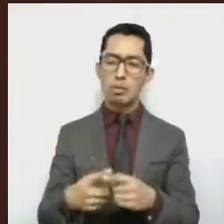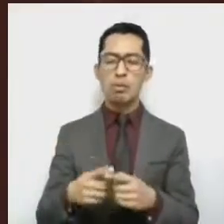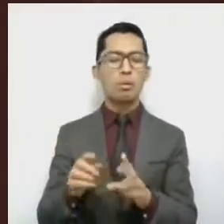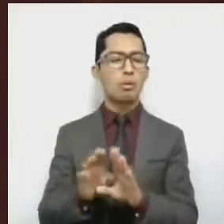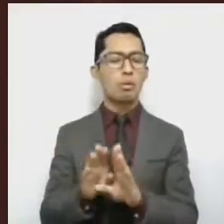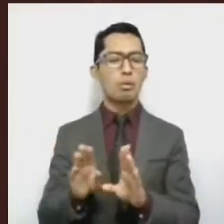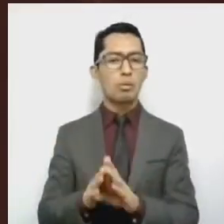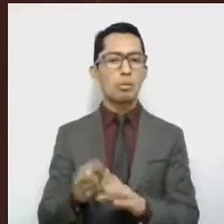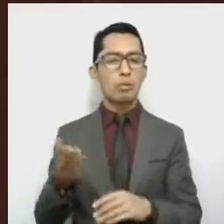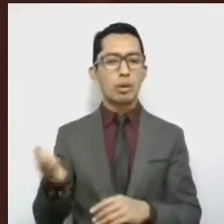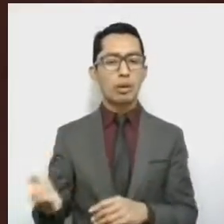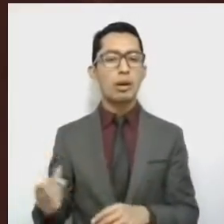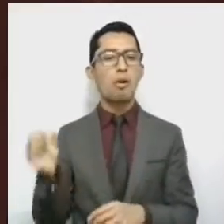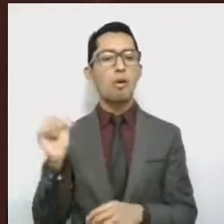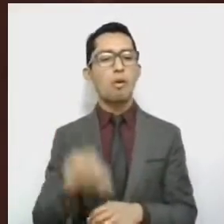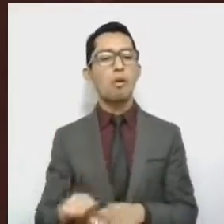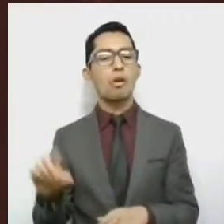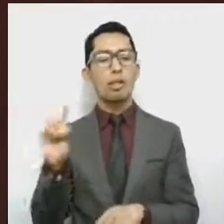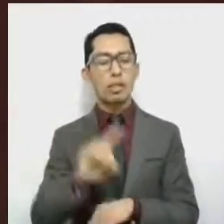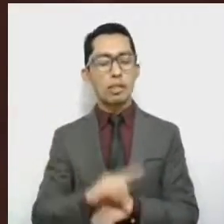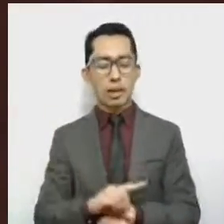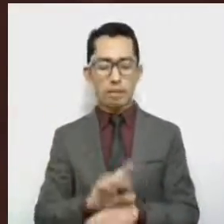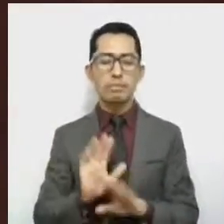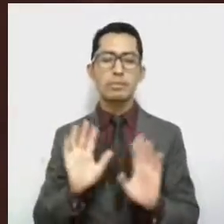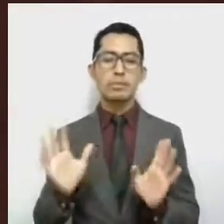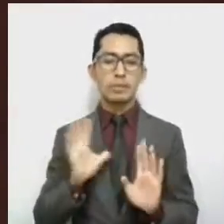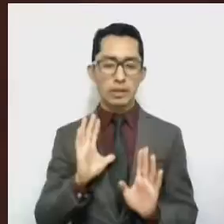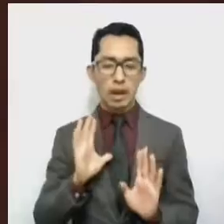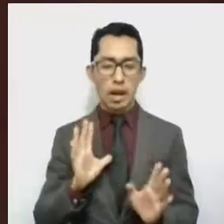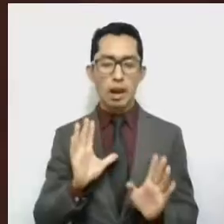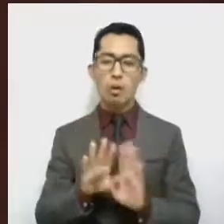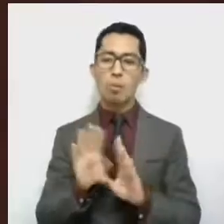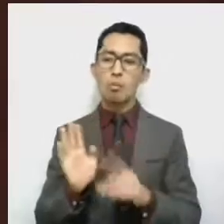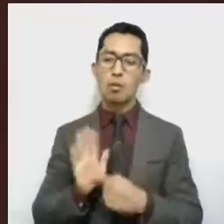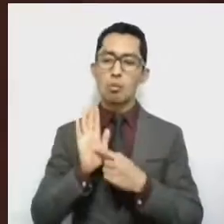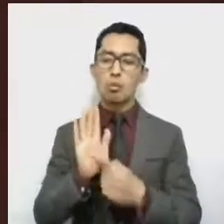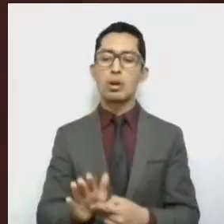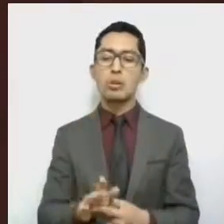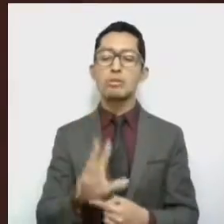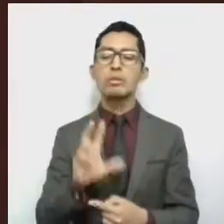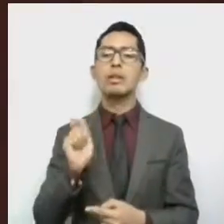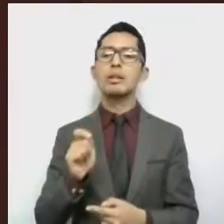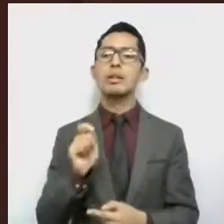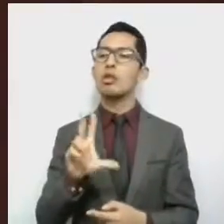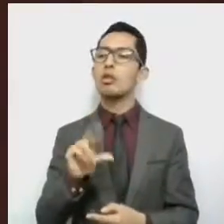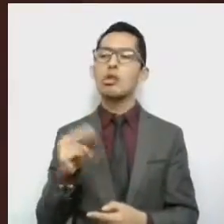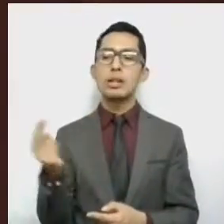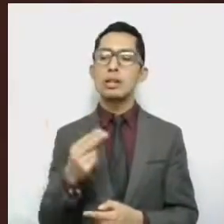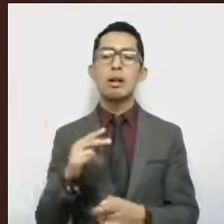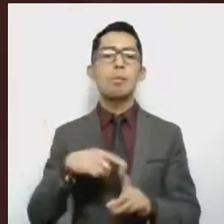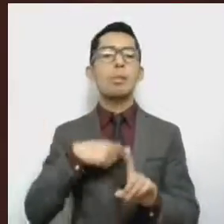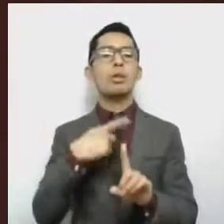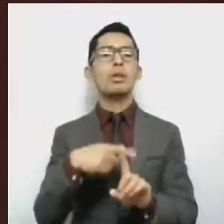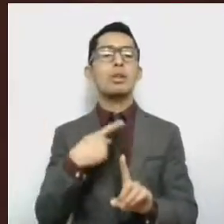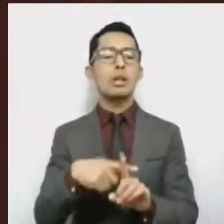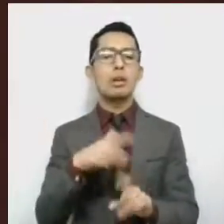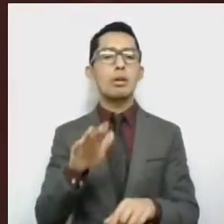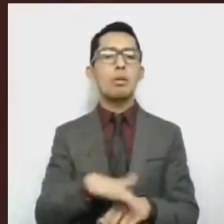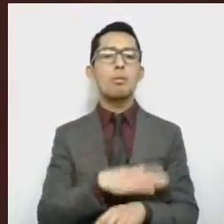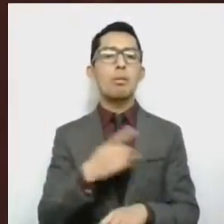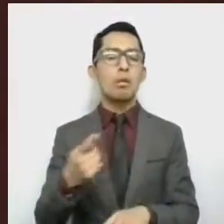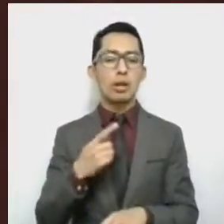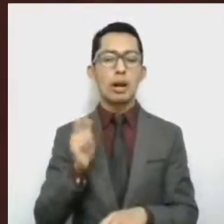y hoy día tiene un respectivo reflejo, el cual no necesariamente es positivo, ya que sigue incondicionado,